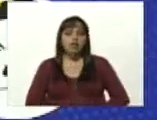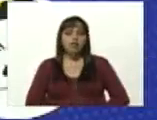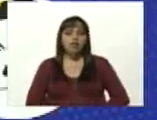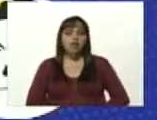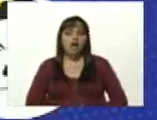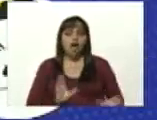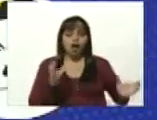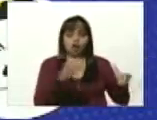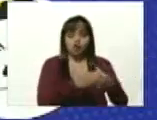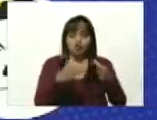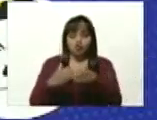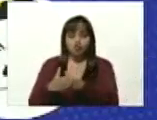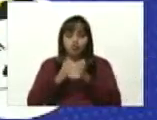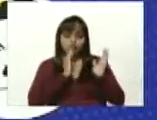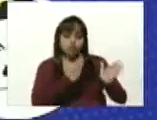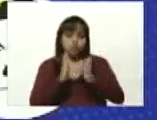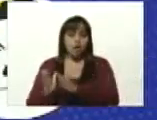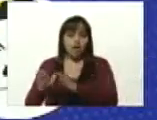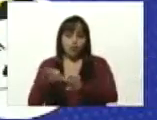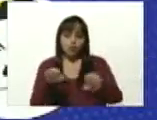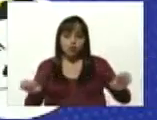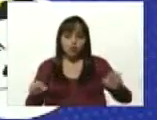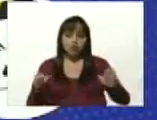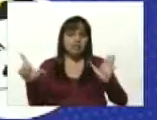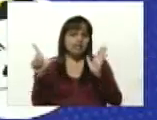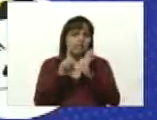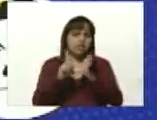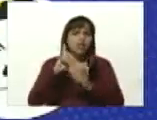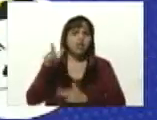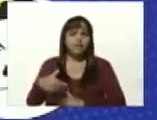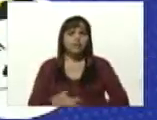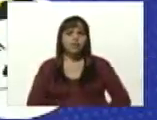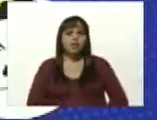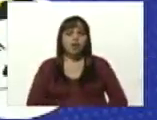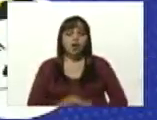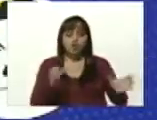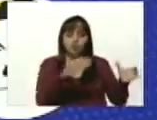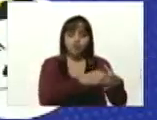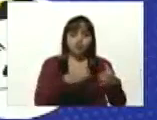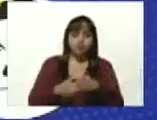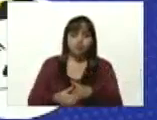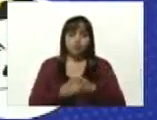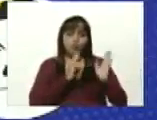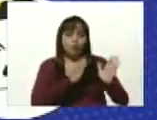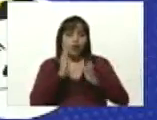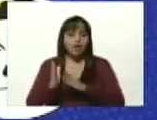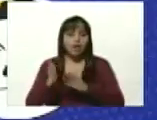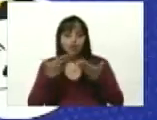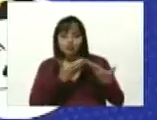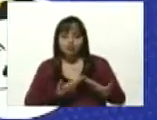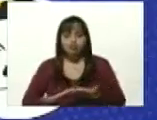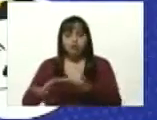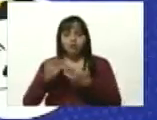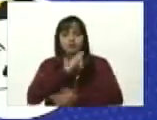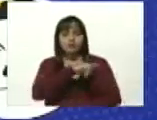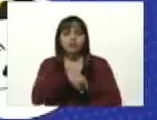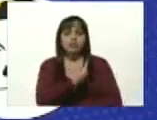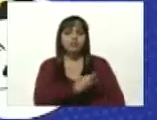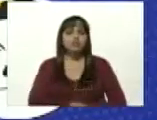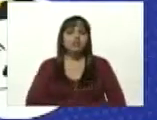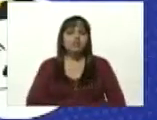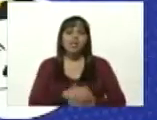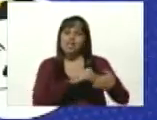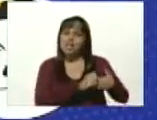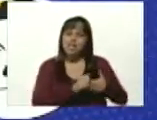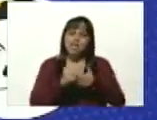estudiantes de educación media a la federación de estudiantes de las universidades bueno a todo el liderazgo